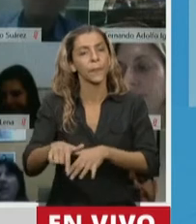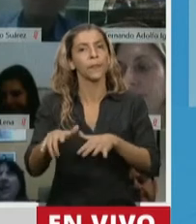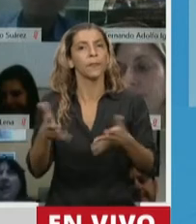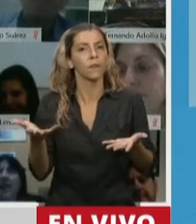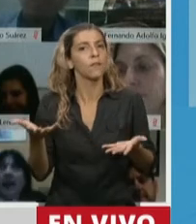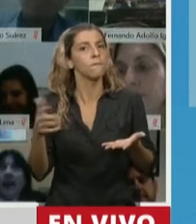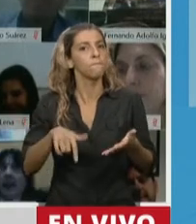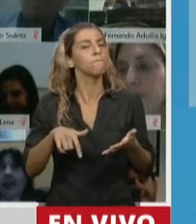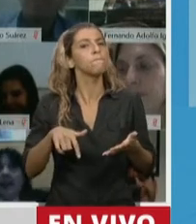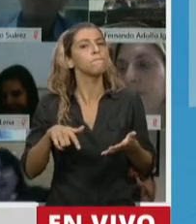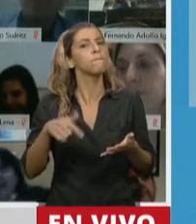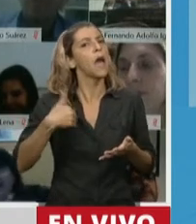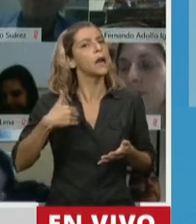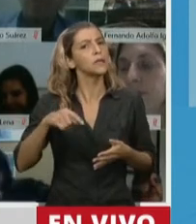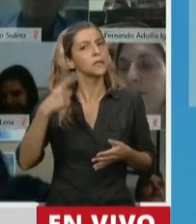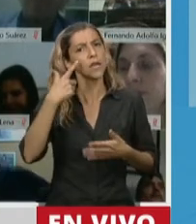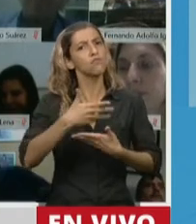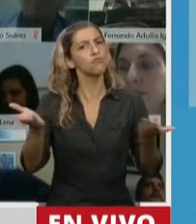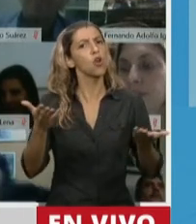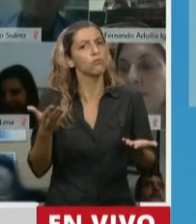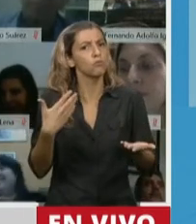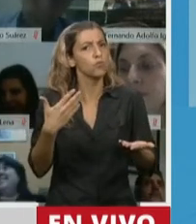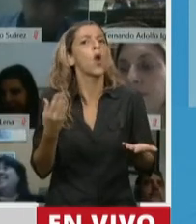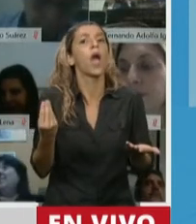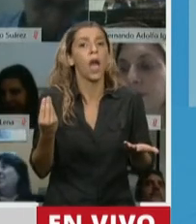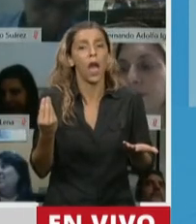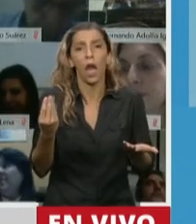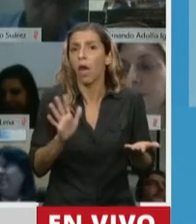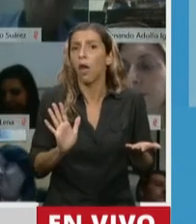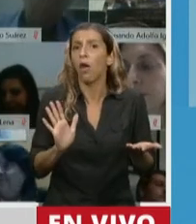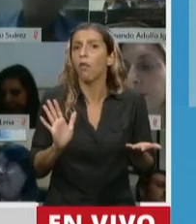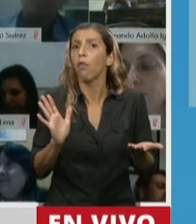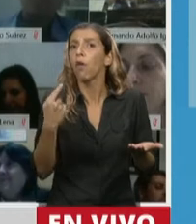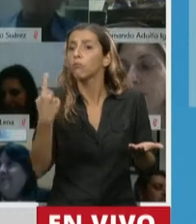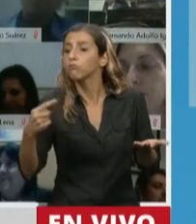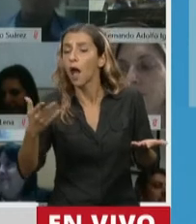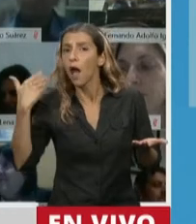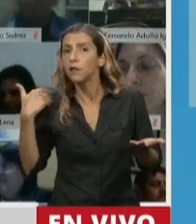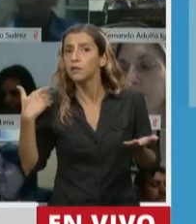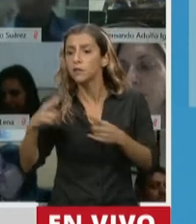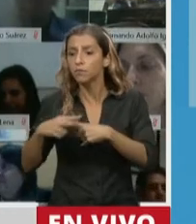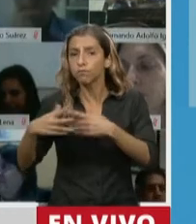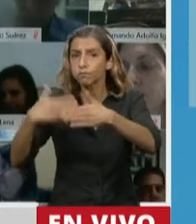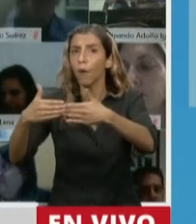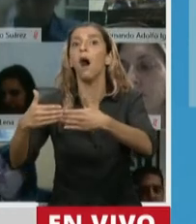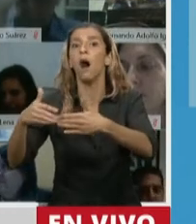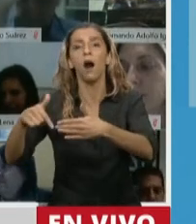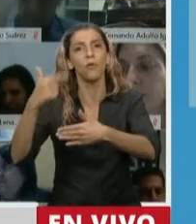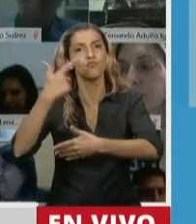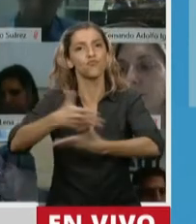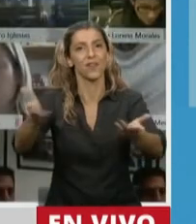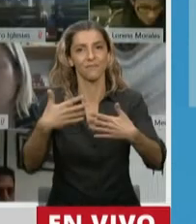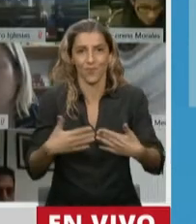la Argentina los avances tecnológicos, muchos de los cuales han permitido que la pandemia pueda afrontarse y